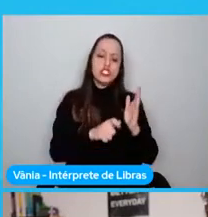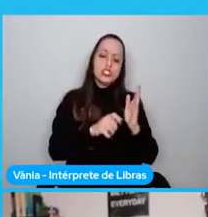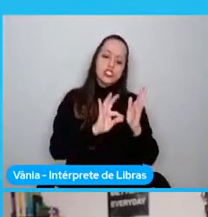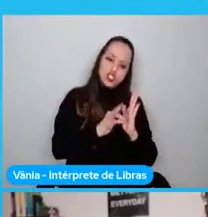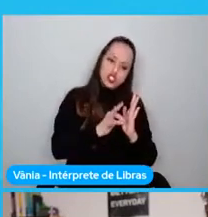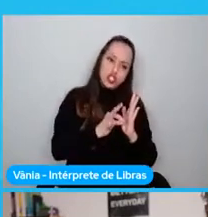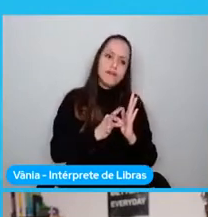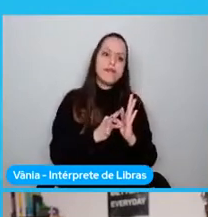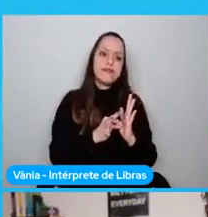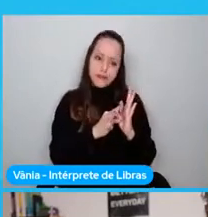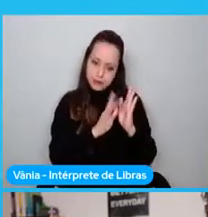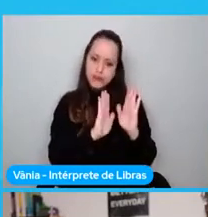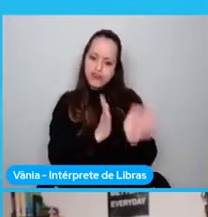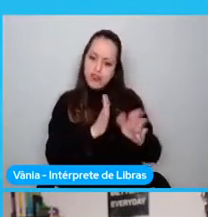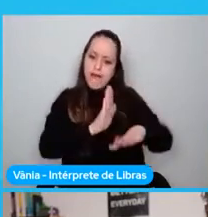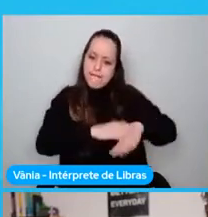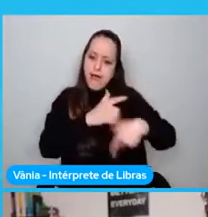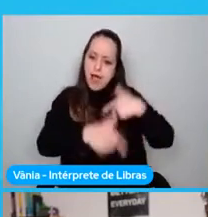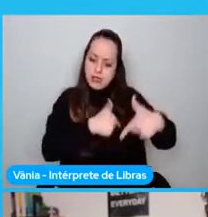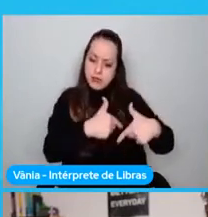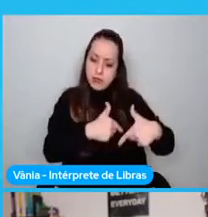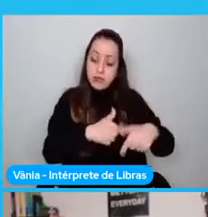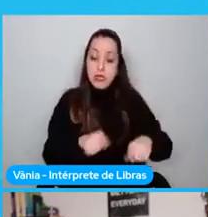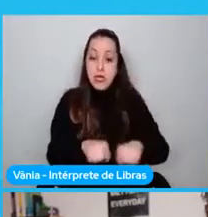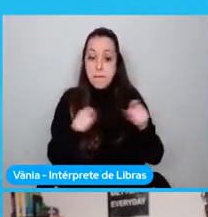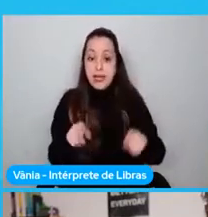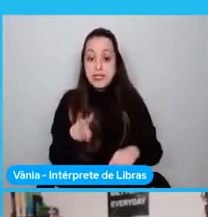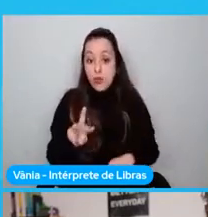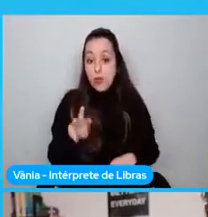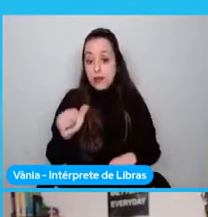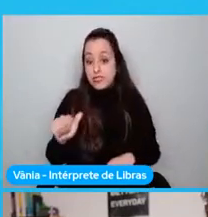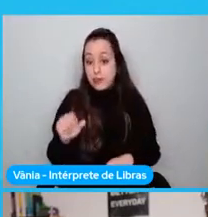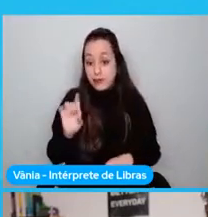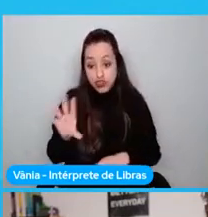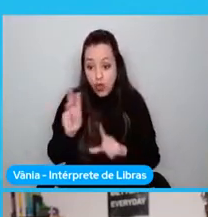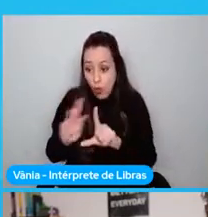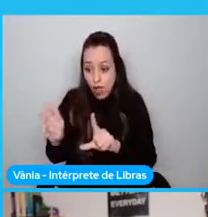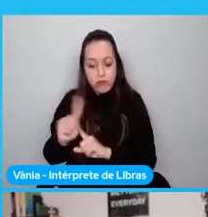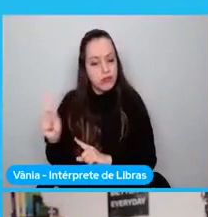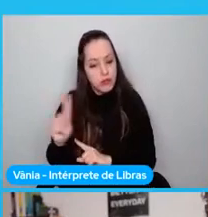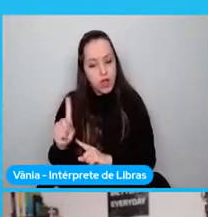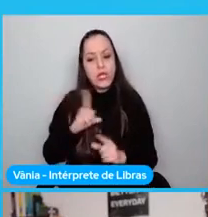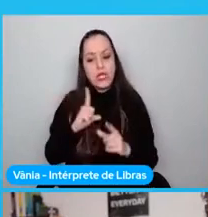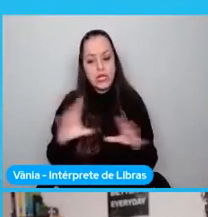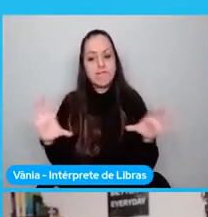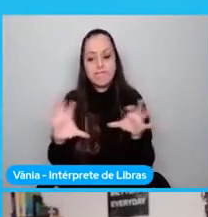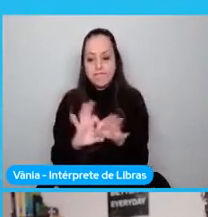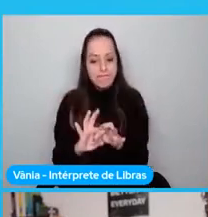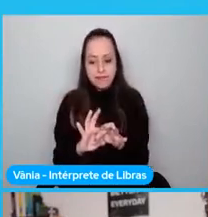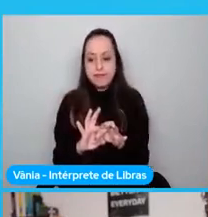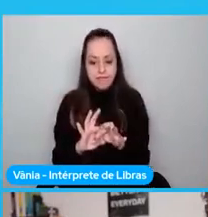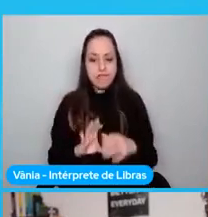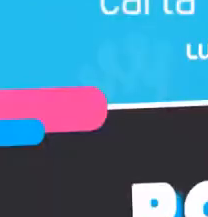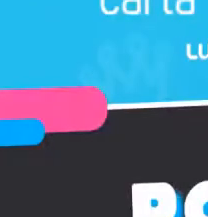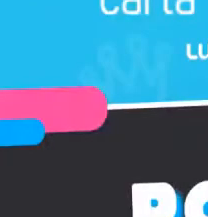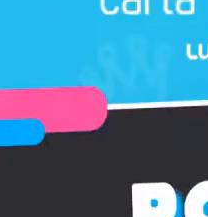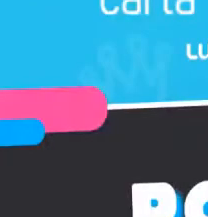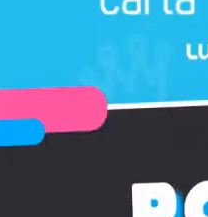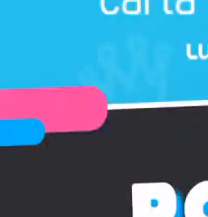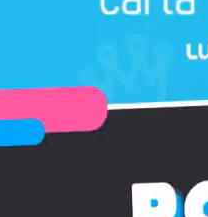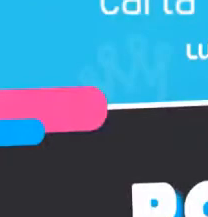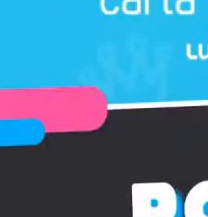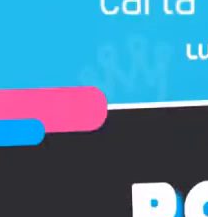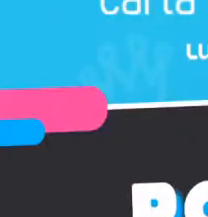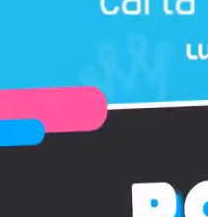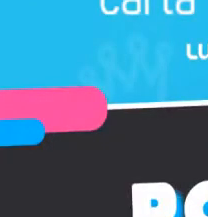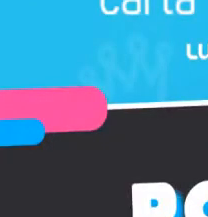algo más que una página web. Quiero darle muchas gracias nuevamente. Mi nombre es Andrés Pineda, Mobile Developer. Ahí están